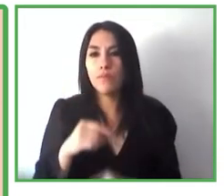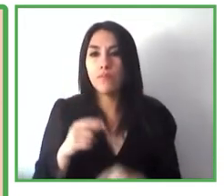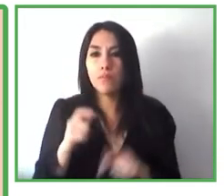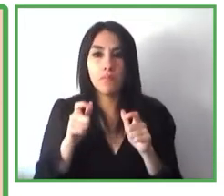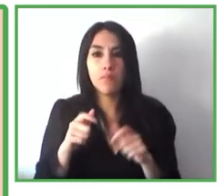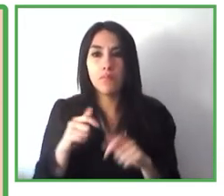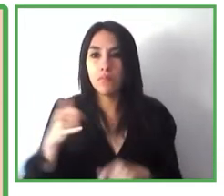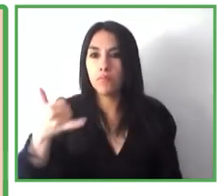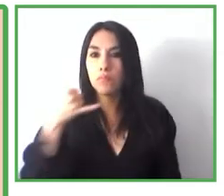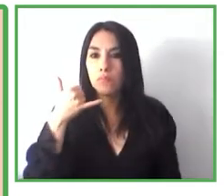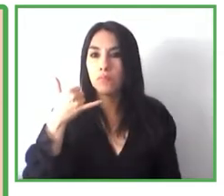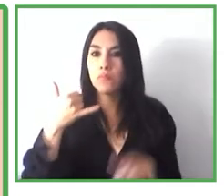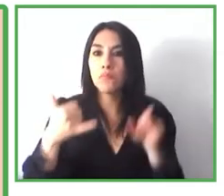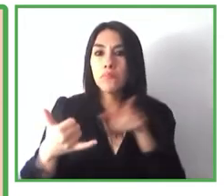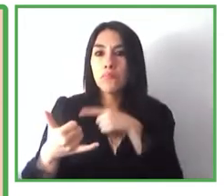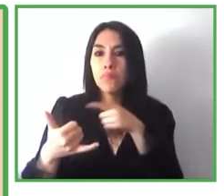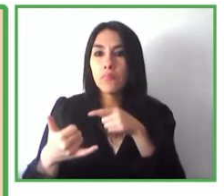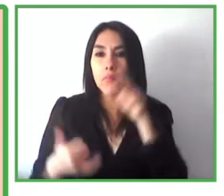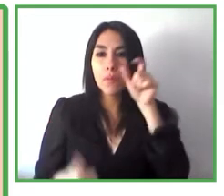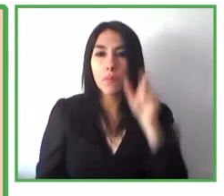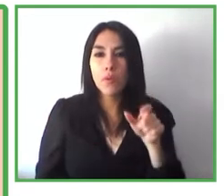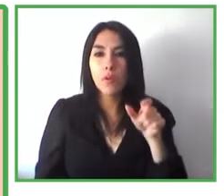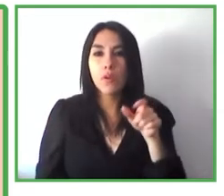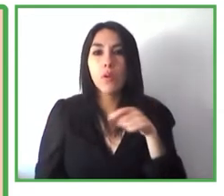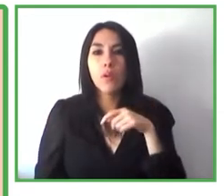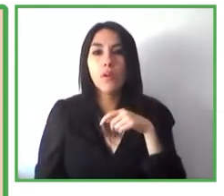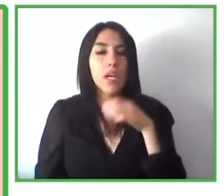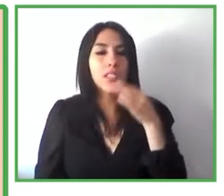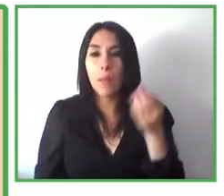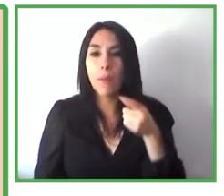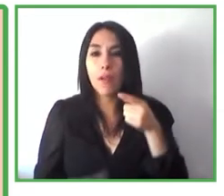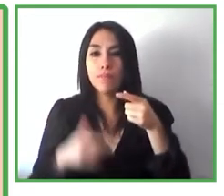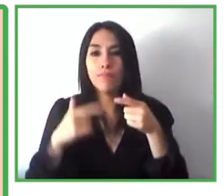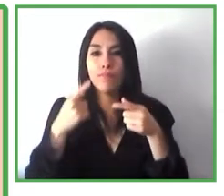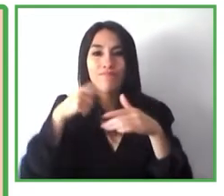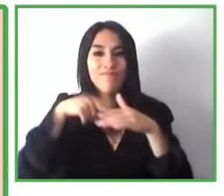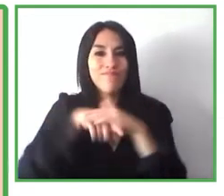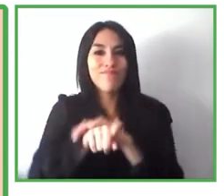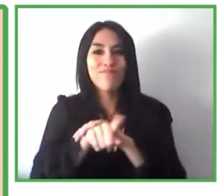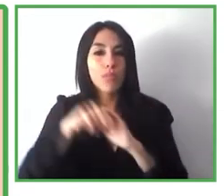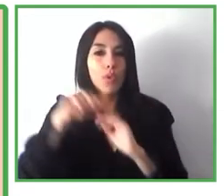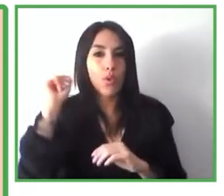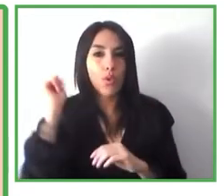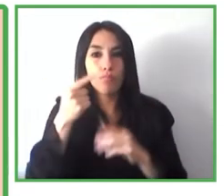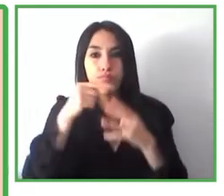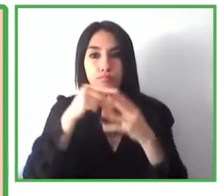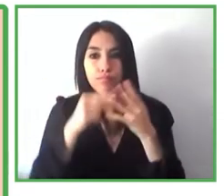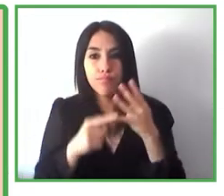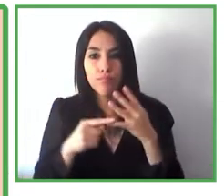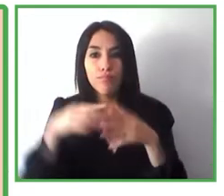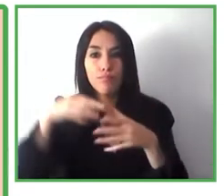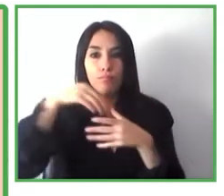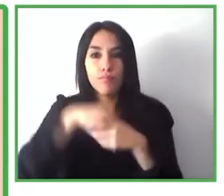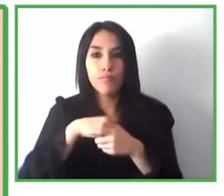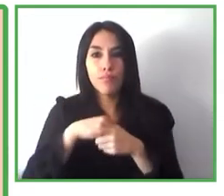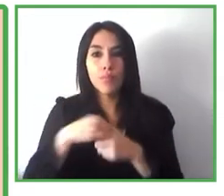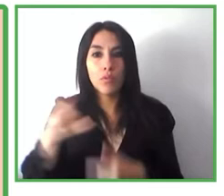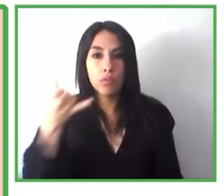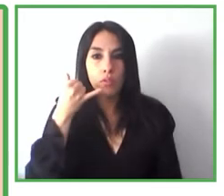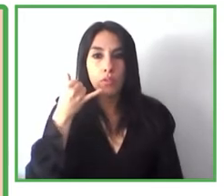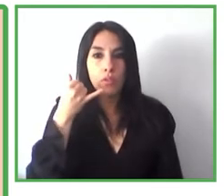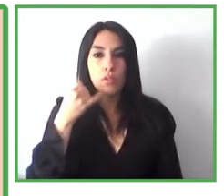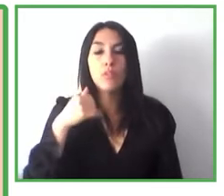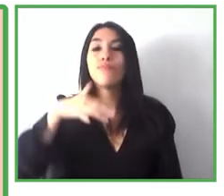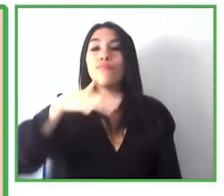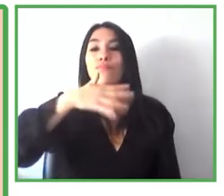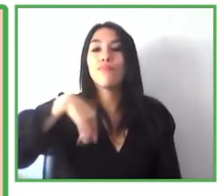siempre de una manera accesible todas las opciones disponibles en el entorno hotelero también hablamos cada vez más de elementos